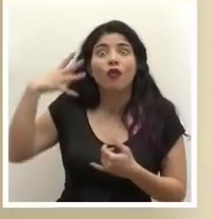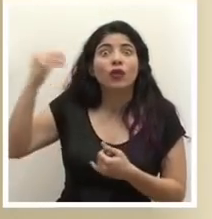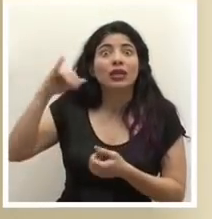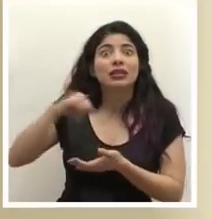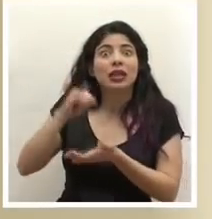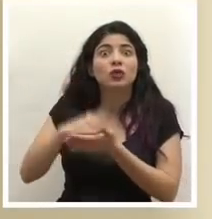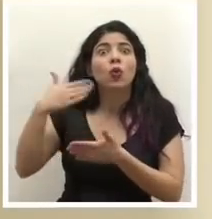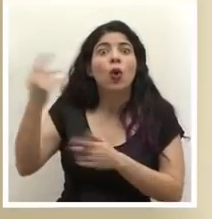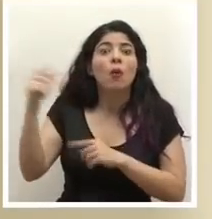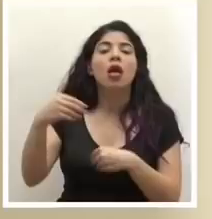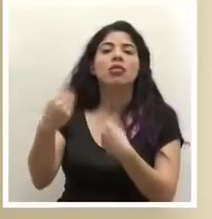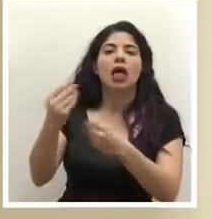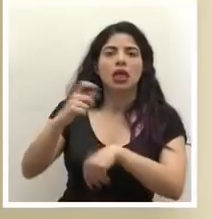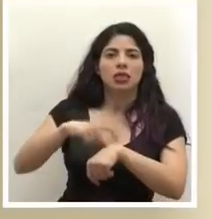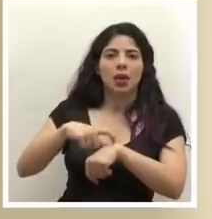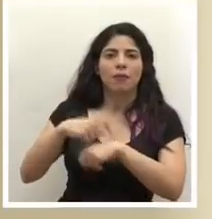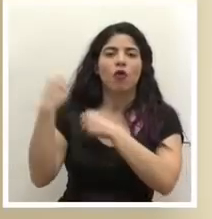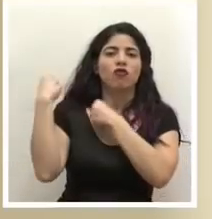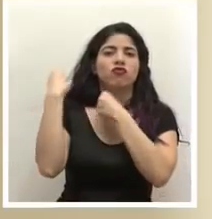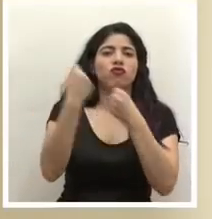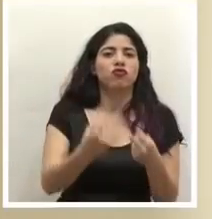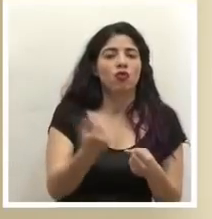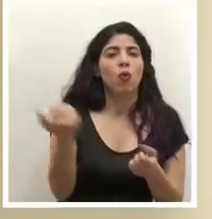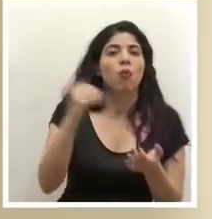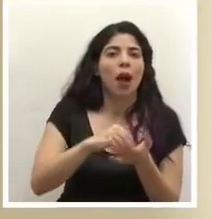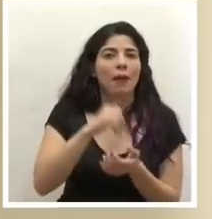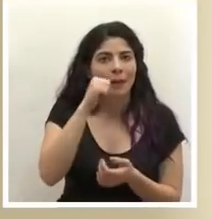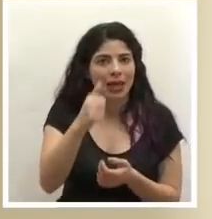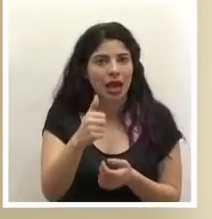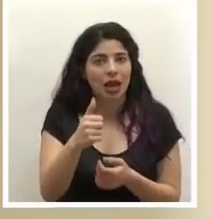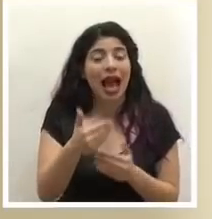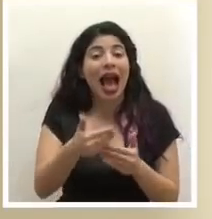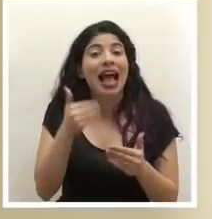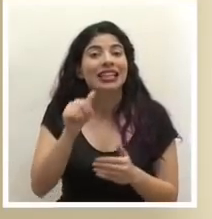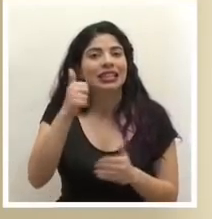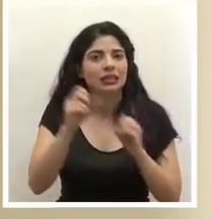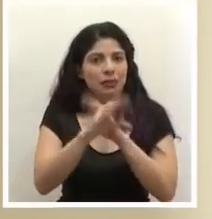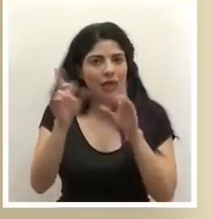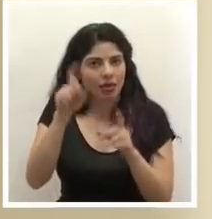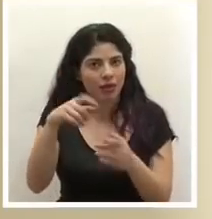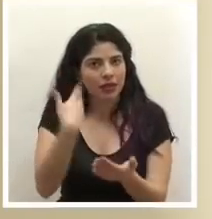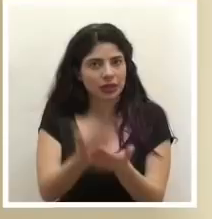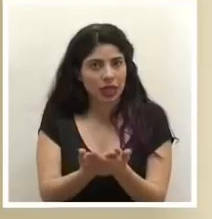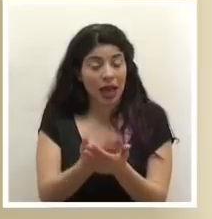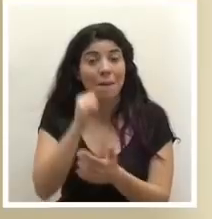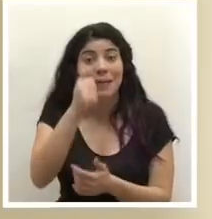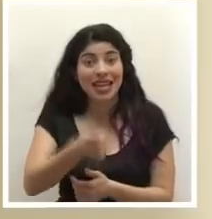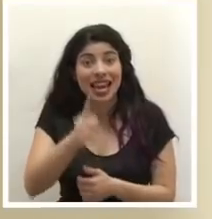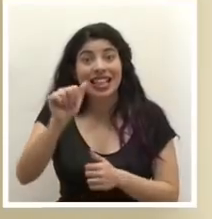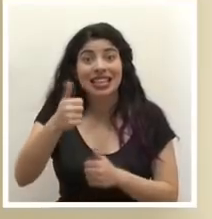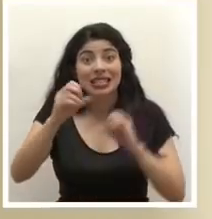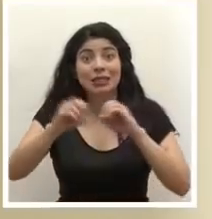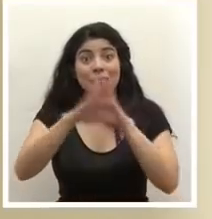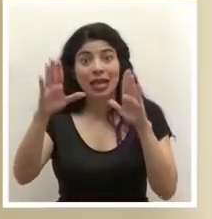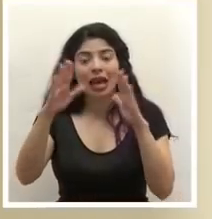les damos tiempo para que mañana puedan regresar antes de las 10 de la mañana comienza a regir la